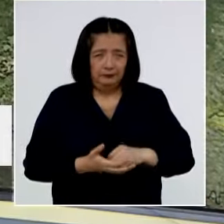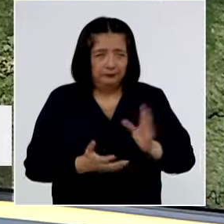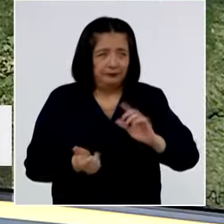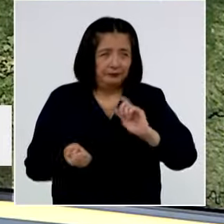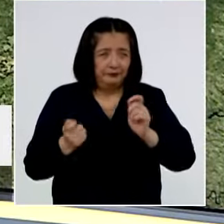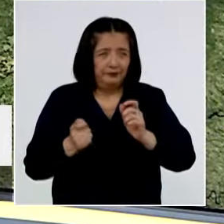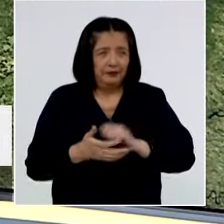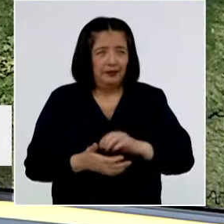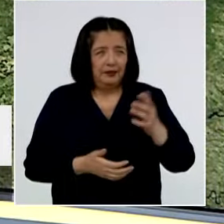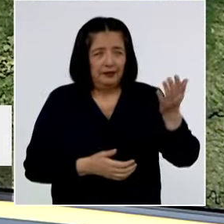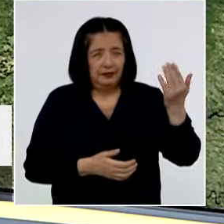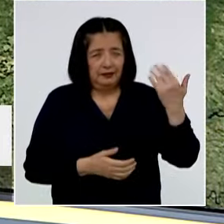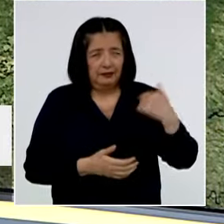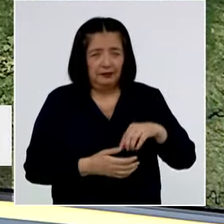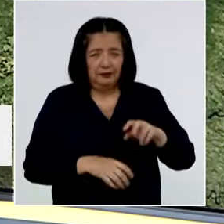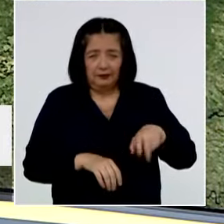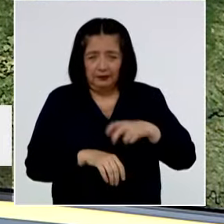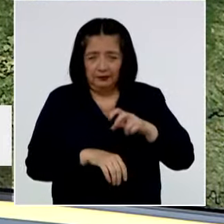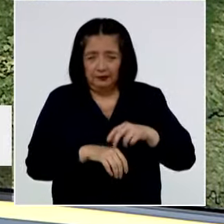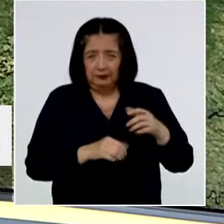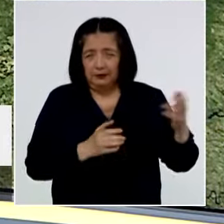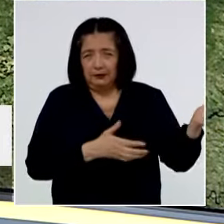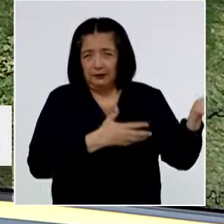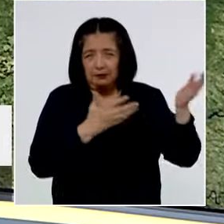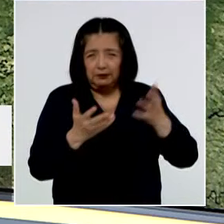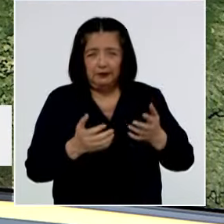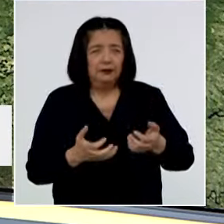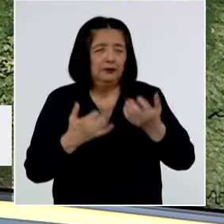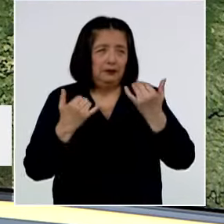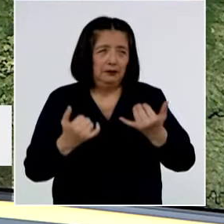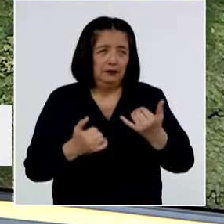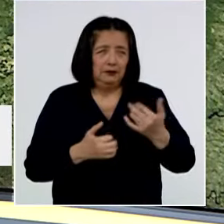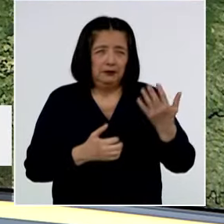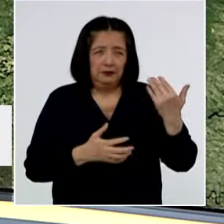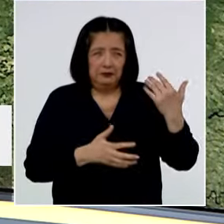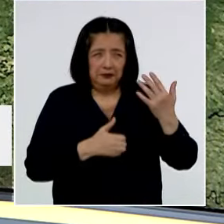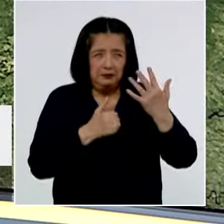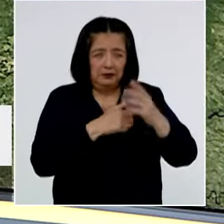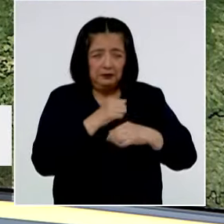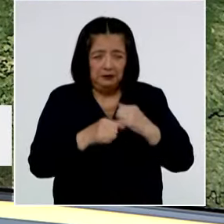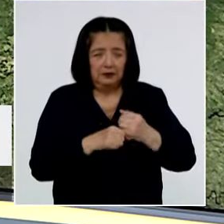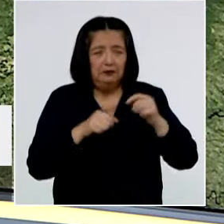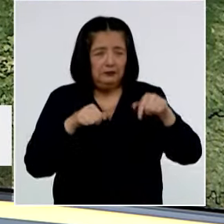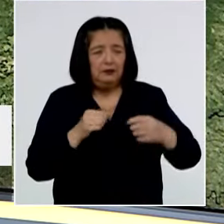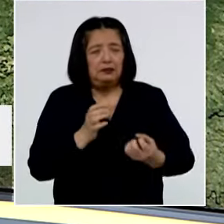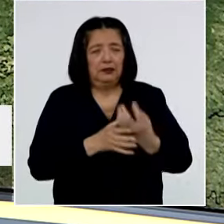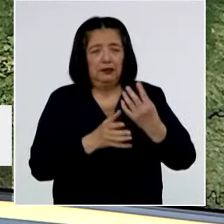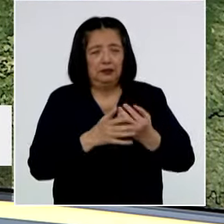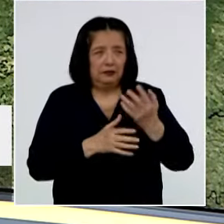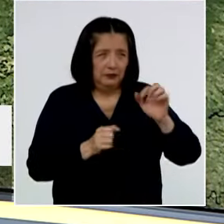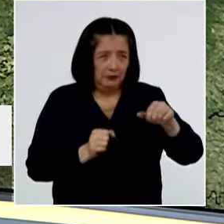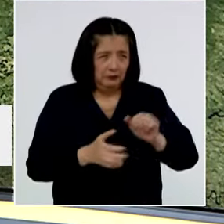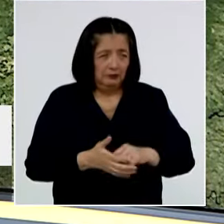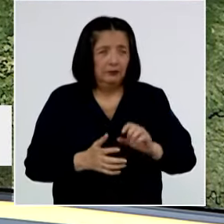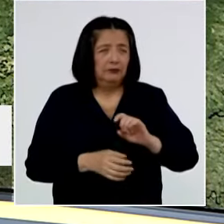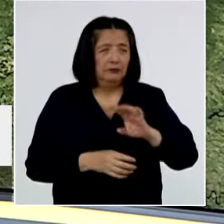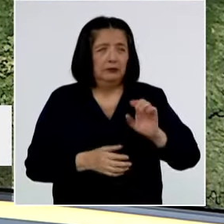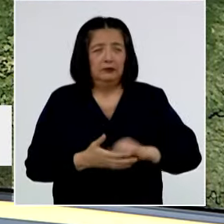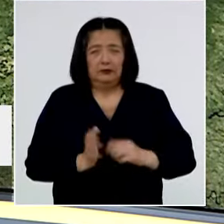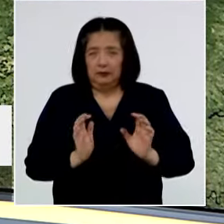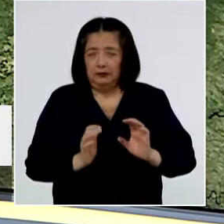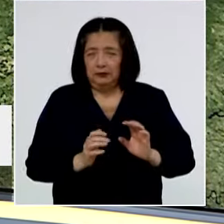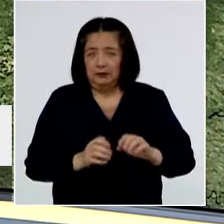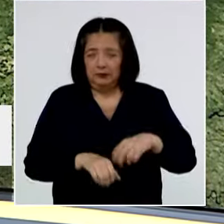modificación, ¿no? Porque antes la papa la importaba. Sin embargo, hace seis años se comenzó a producir en Arequipa una variedad que se llama la papa